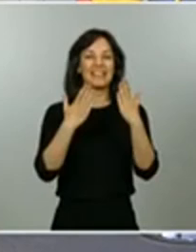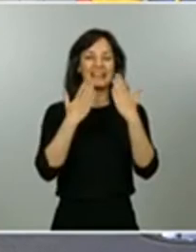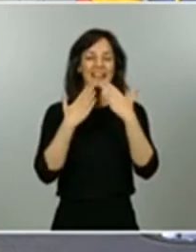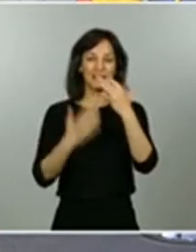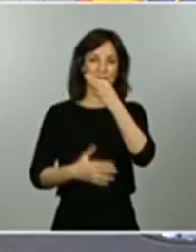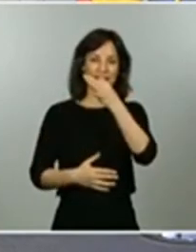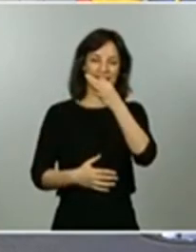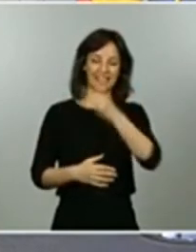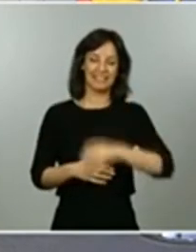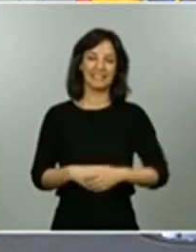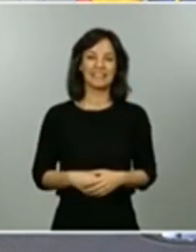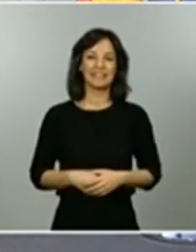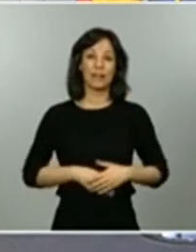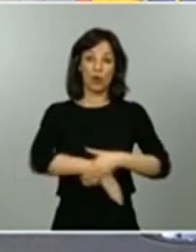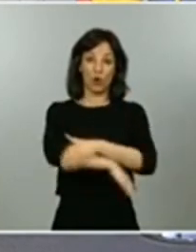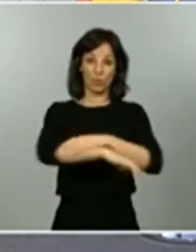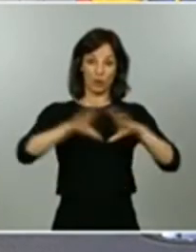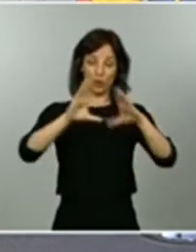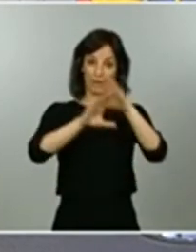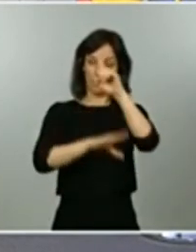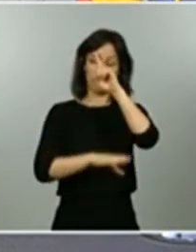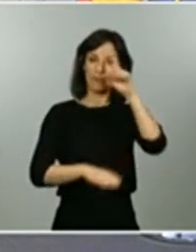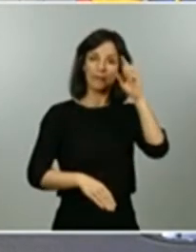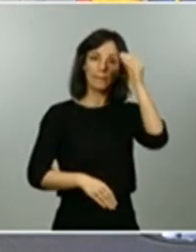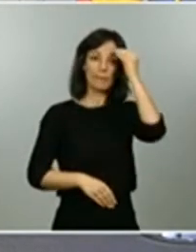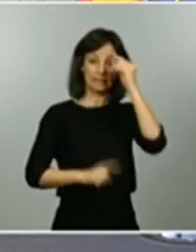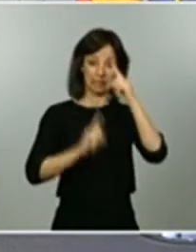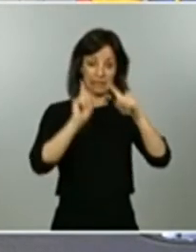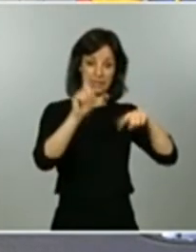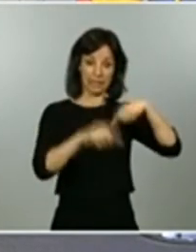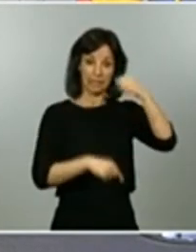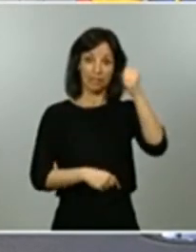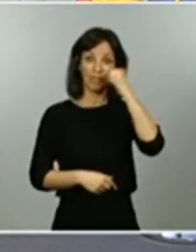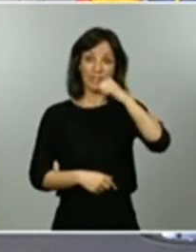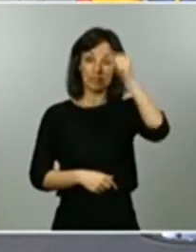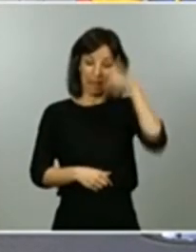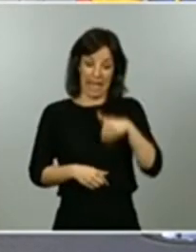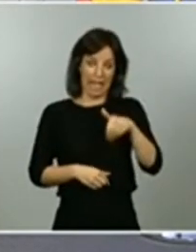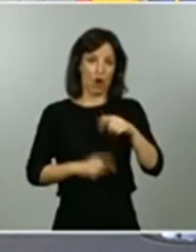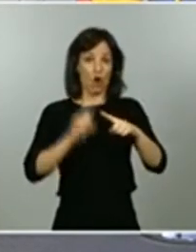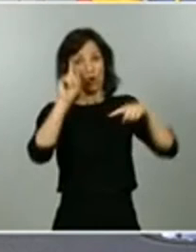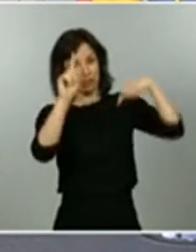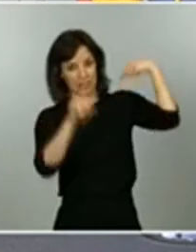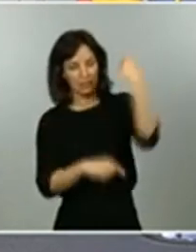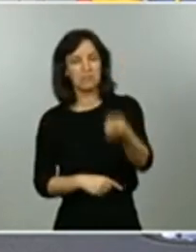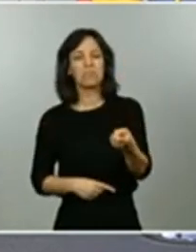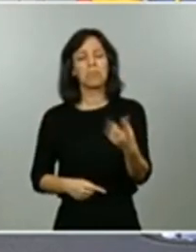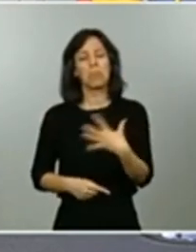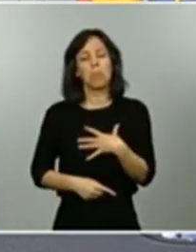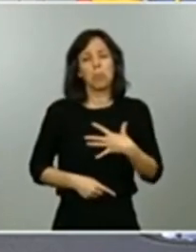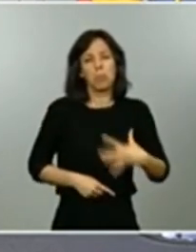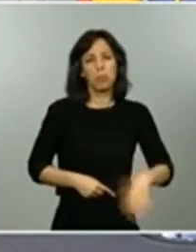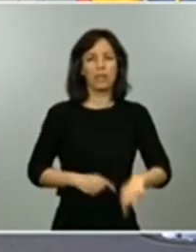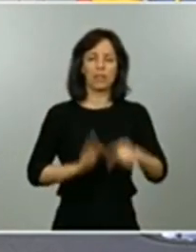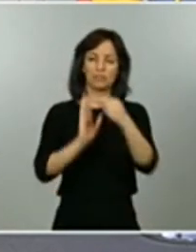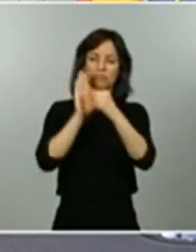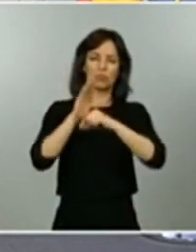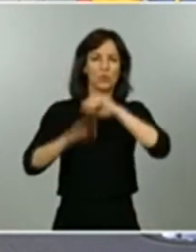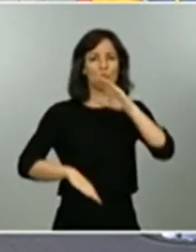comunidad cree que el próximo fin de semana no ahora pero si el próximo fin de semana si podría cumplir los requisitos para